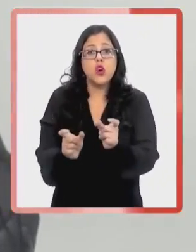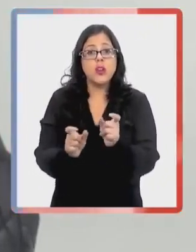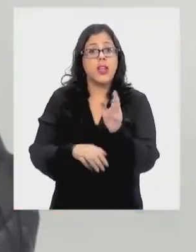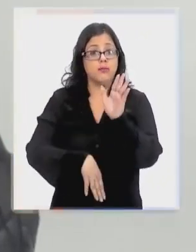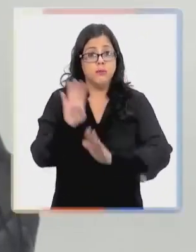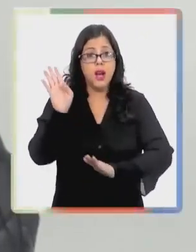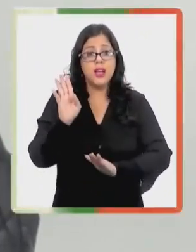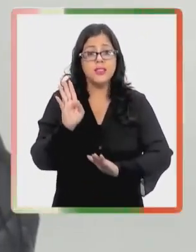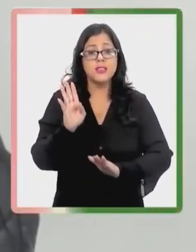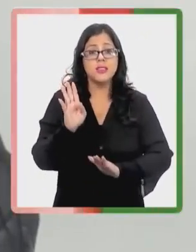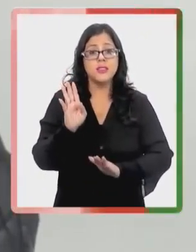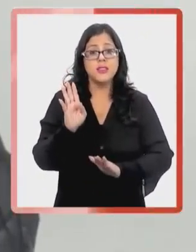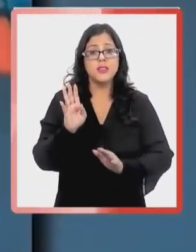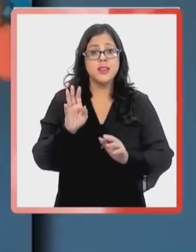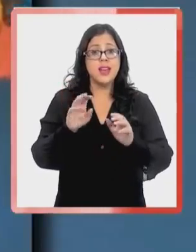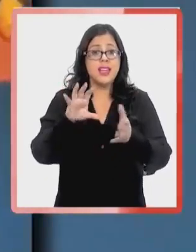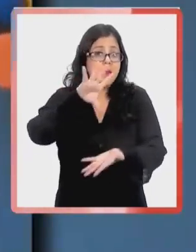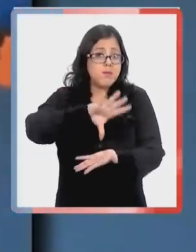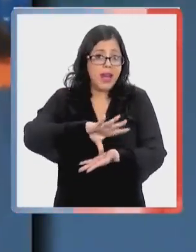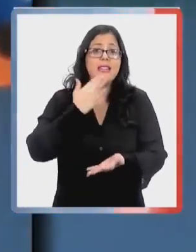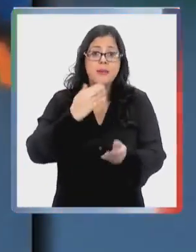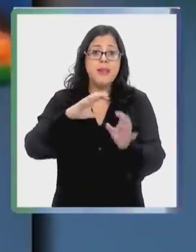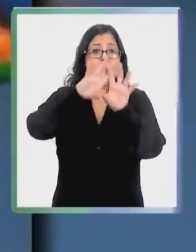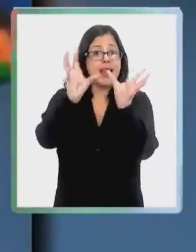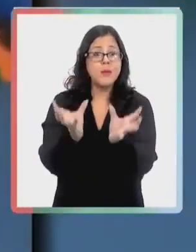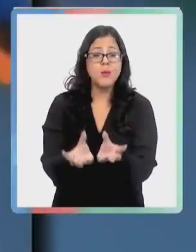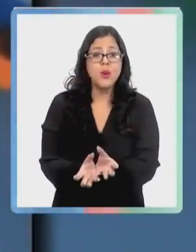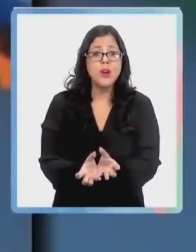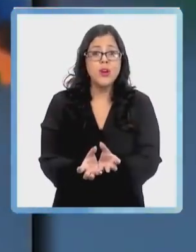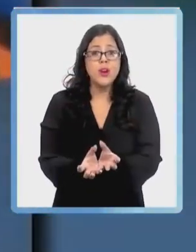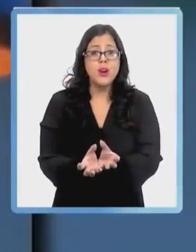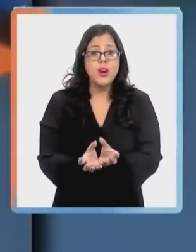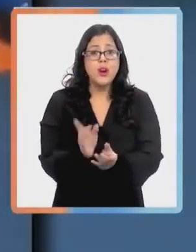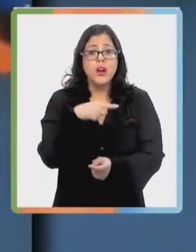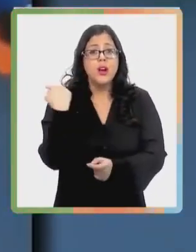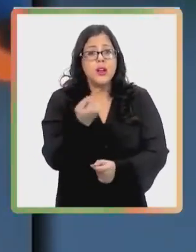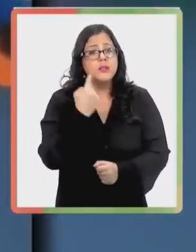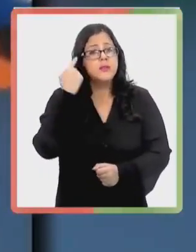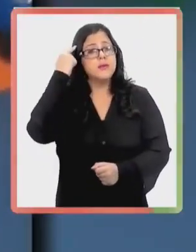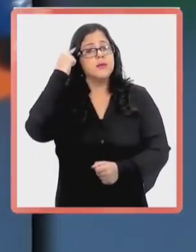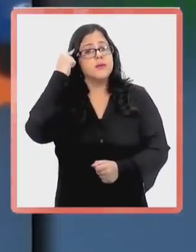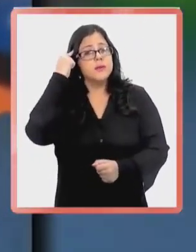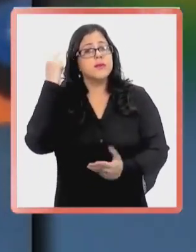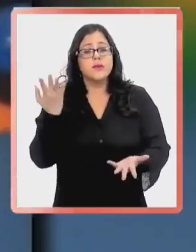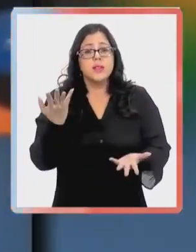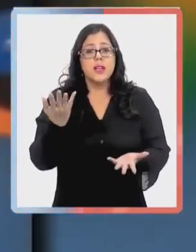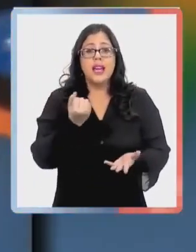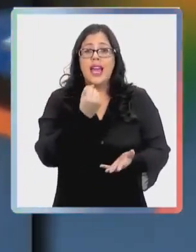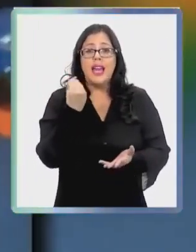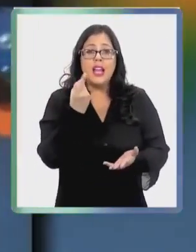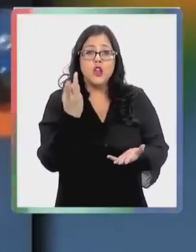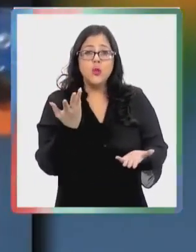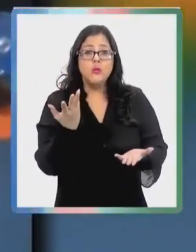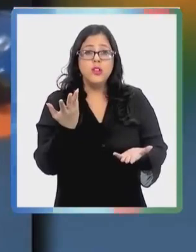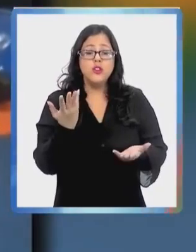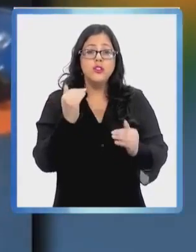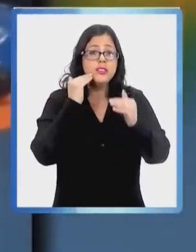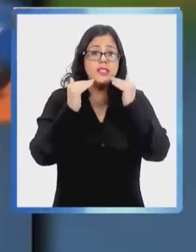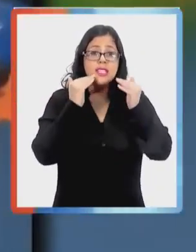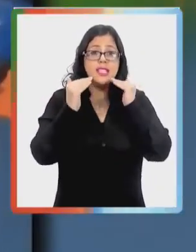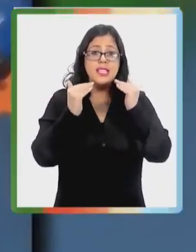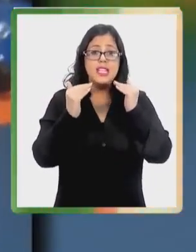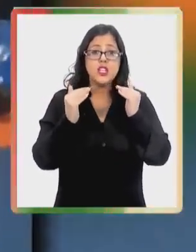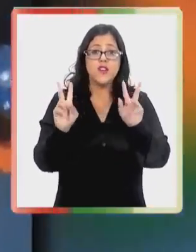de las que se cree en nuestro país y en el mundo con diagnóstico de TEA porque si uno empieza a revisar la literatura, la cantidad de niños nacidos